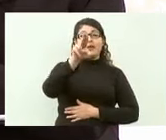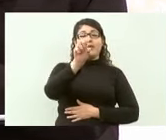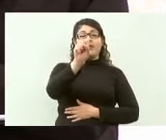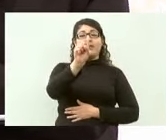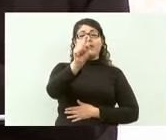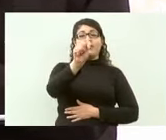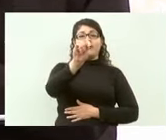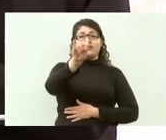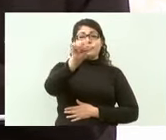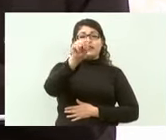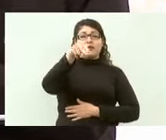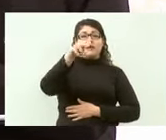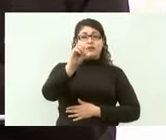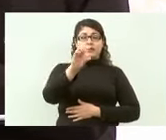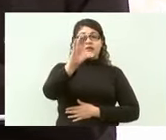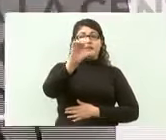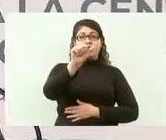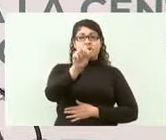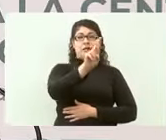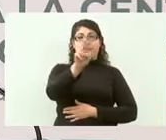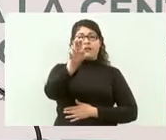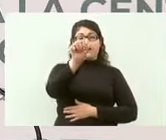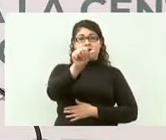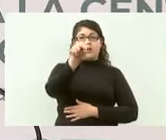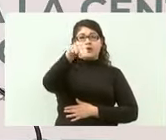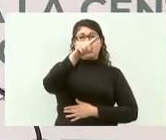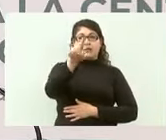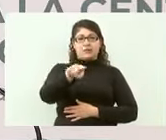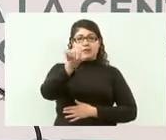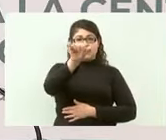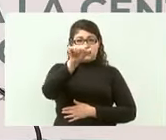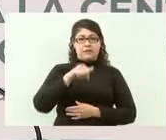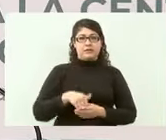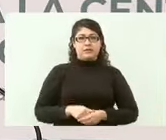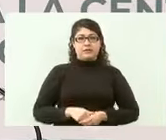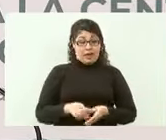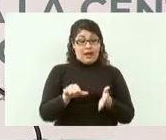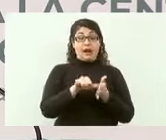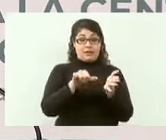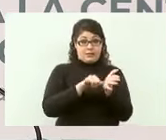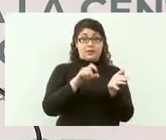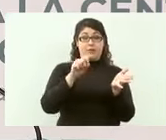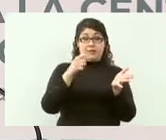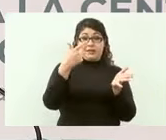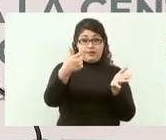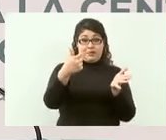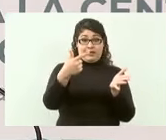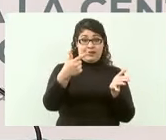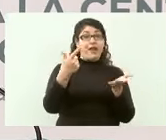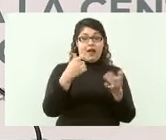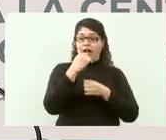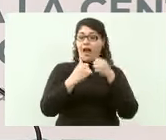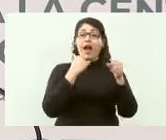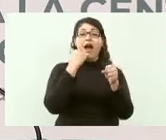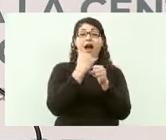Coahuila. En ese artículo se estableció en 1917